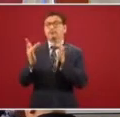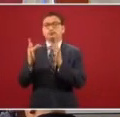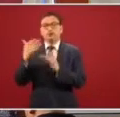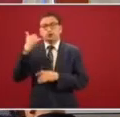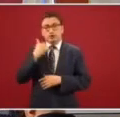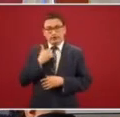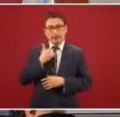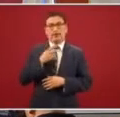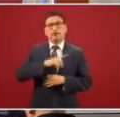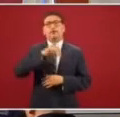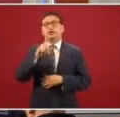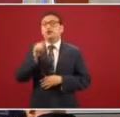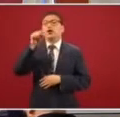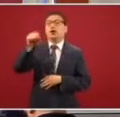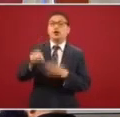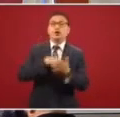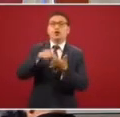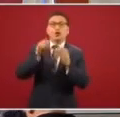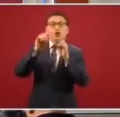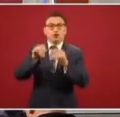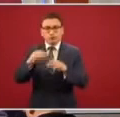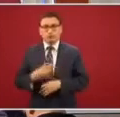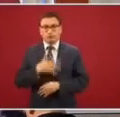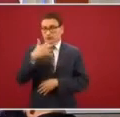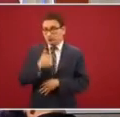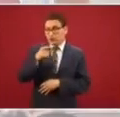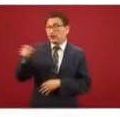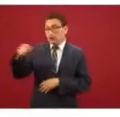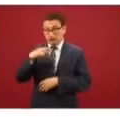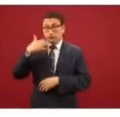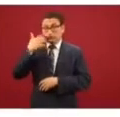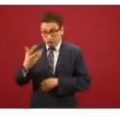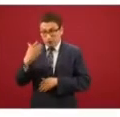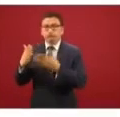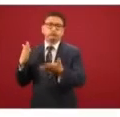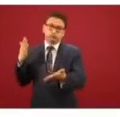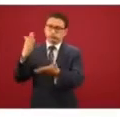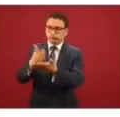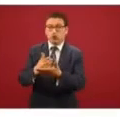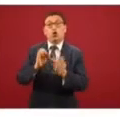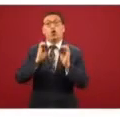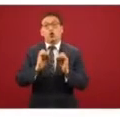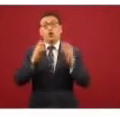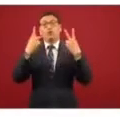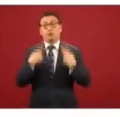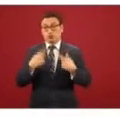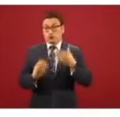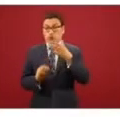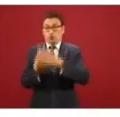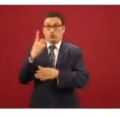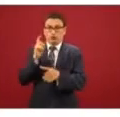atención en el centro de manera presencial. Quienes así lo requieran, un ingreso nuevo, nos llevará su documentación,